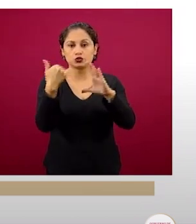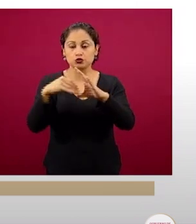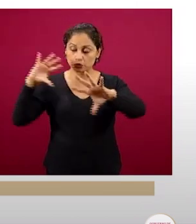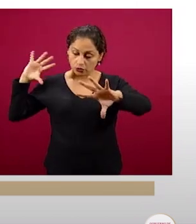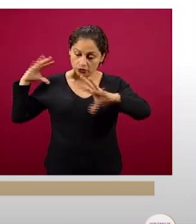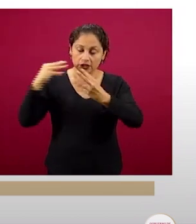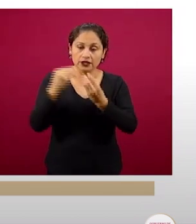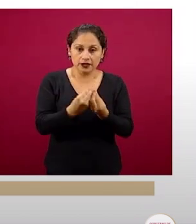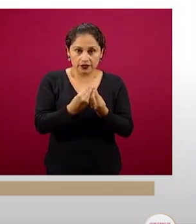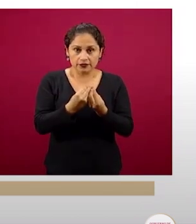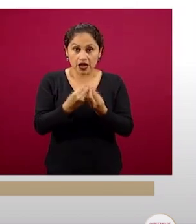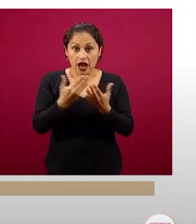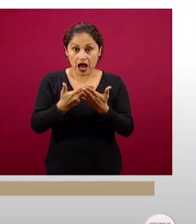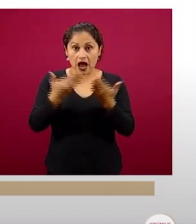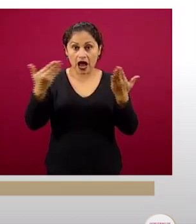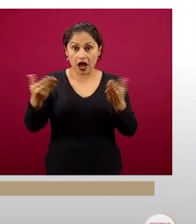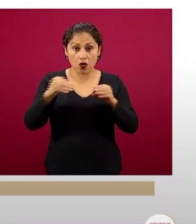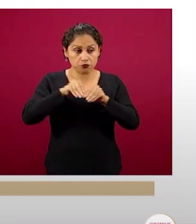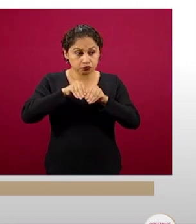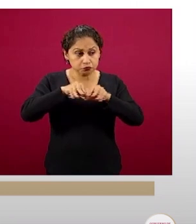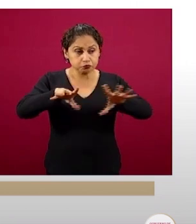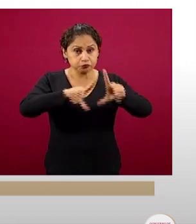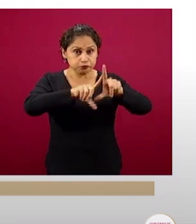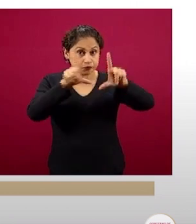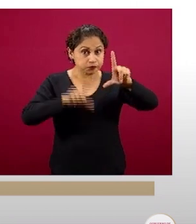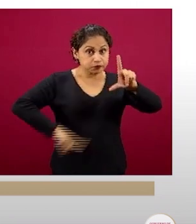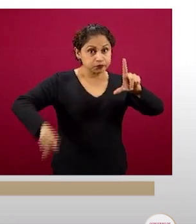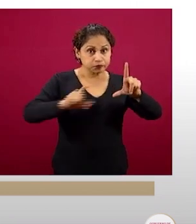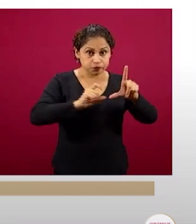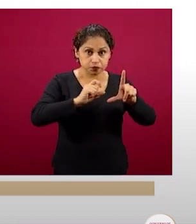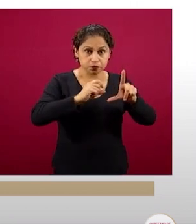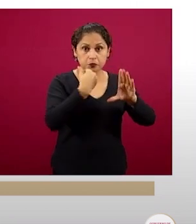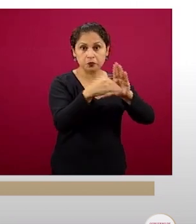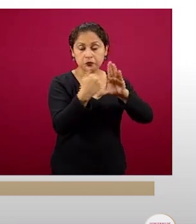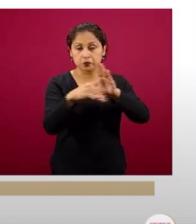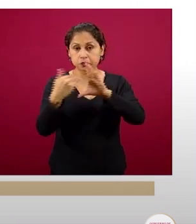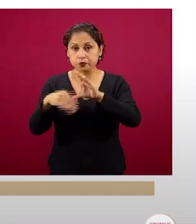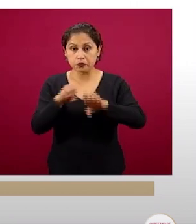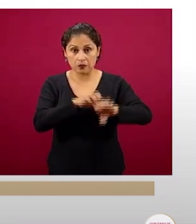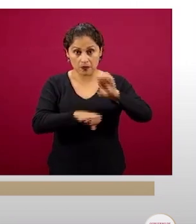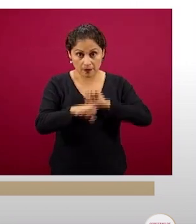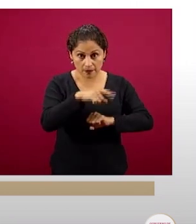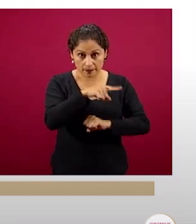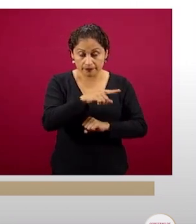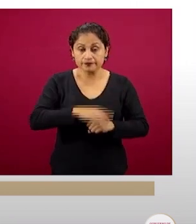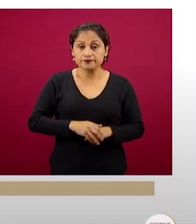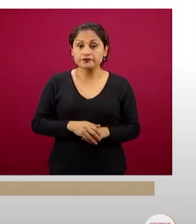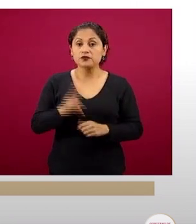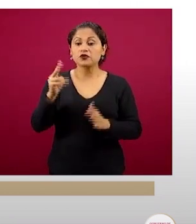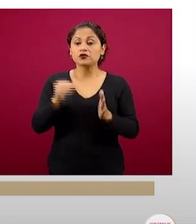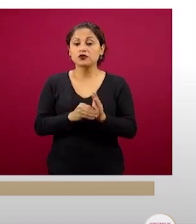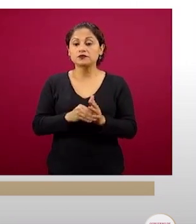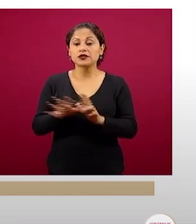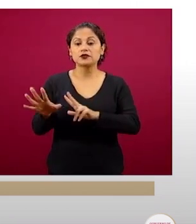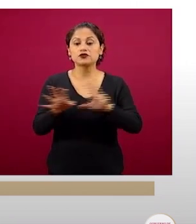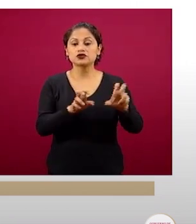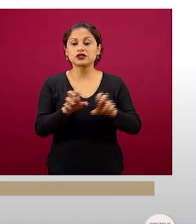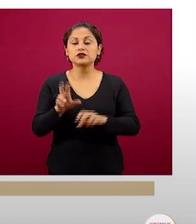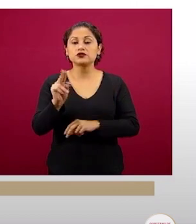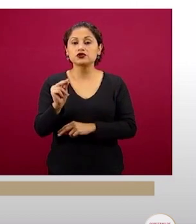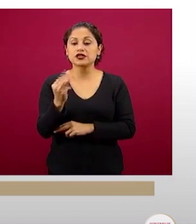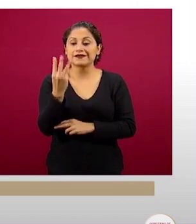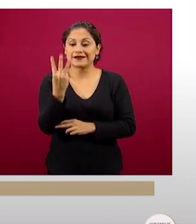lo dispersado por todo el país en estas pequeñas empresas es de dos mil 883